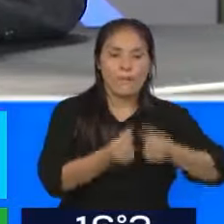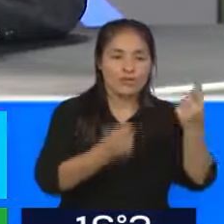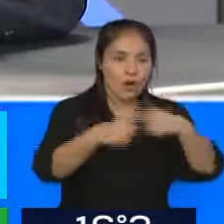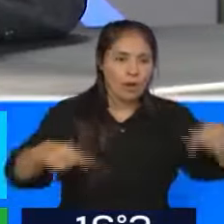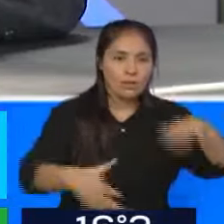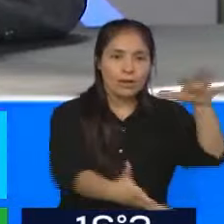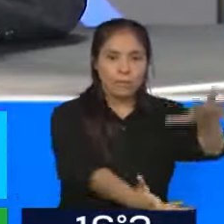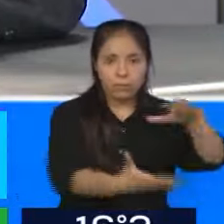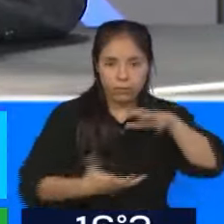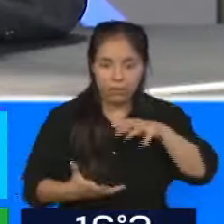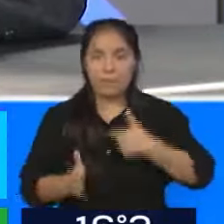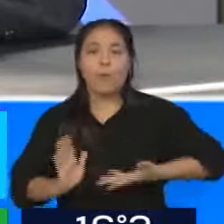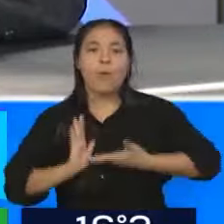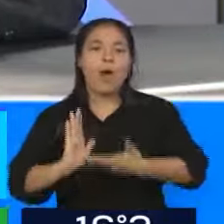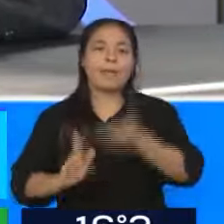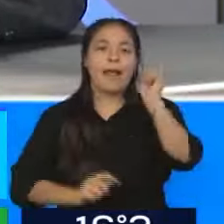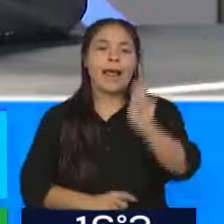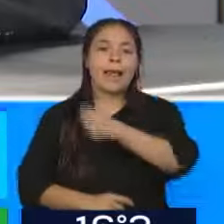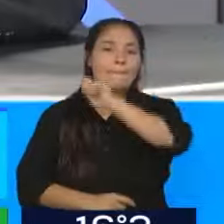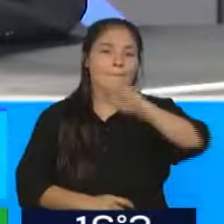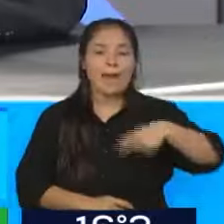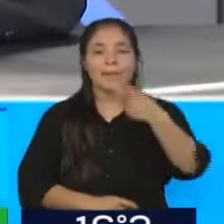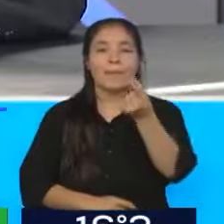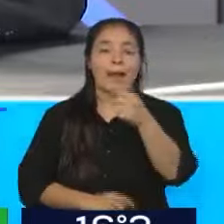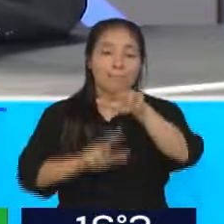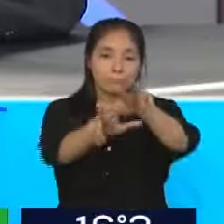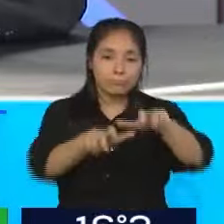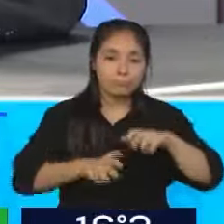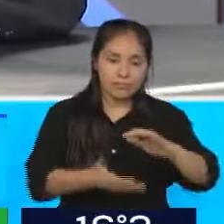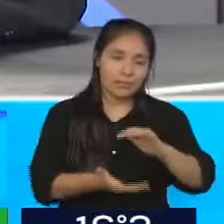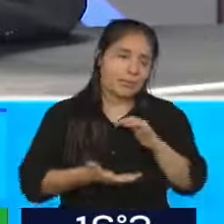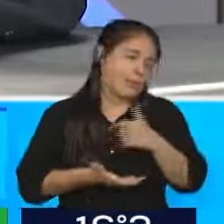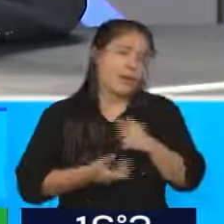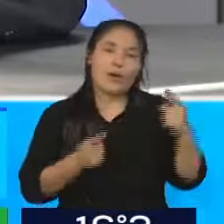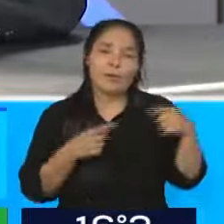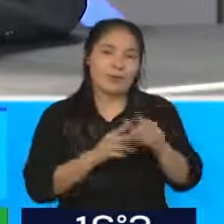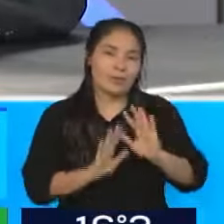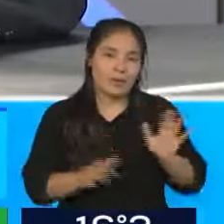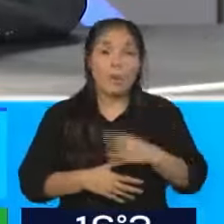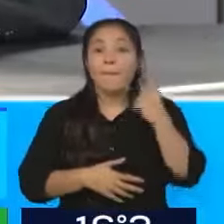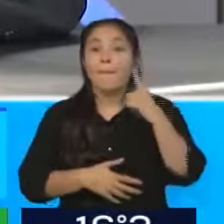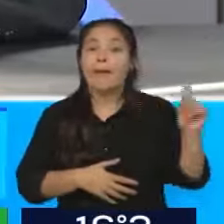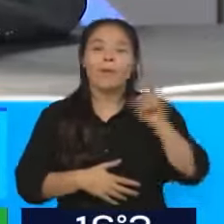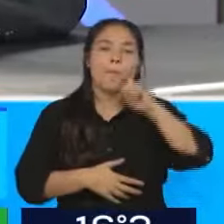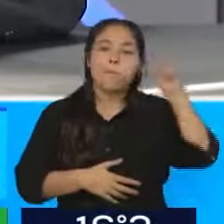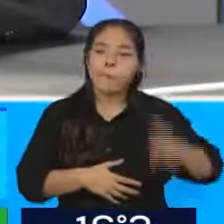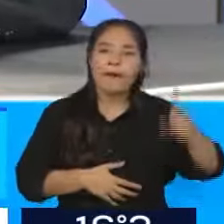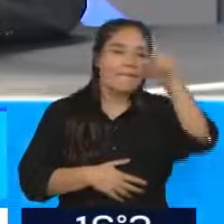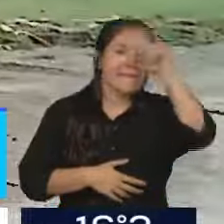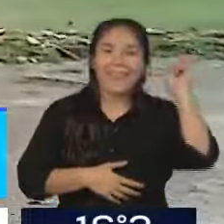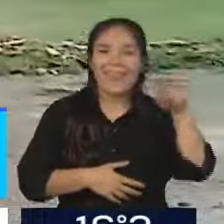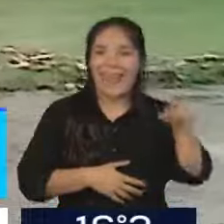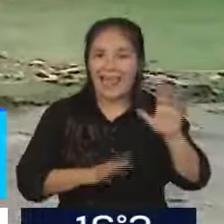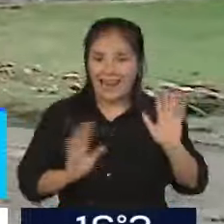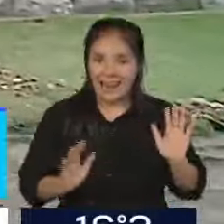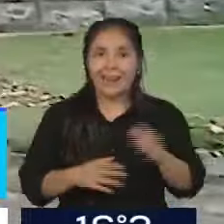exhiben, se rematan, esos dineros después van a un fin determinado. Pero son delitos federales. Sí. En este caso, ¿sólo se